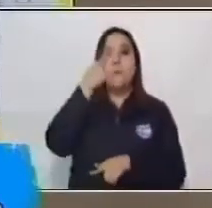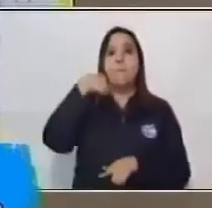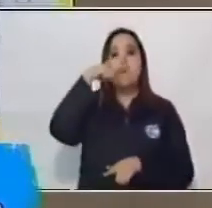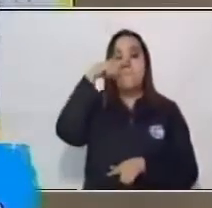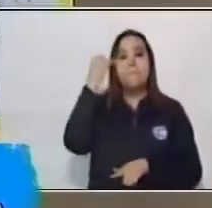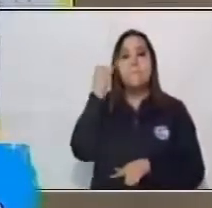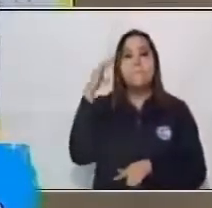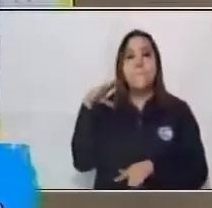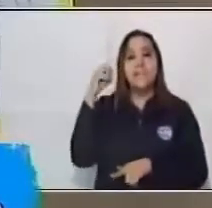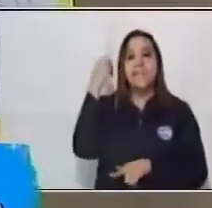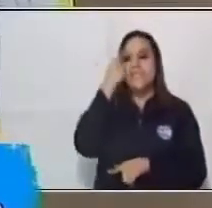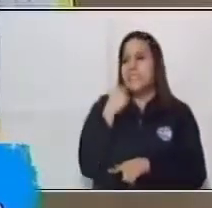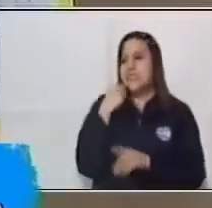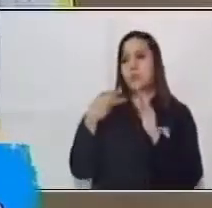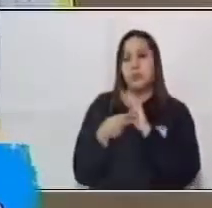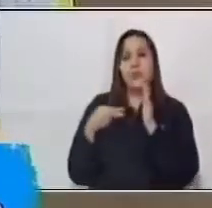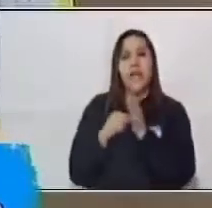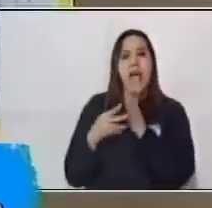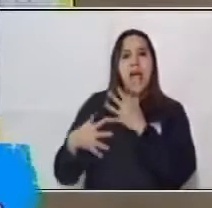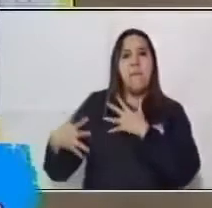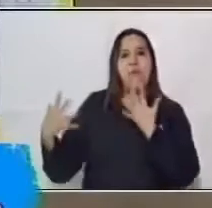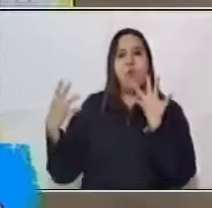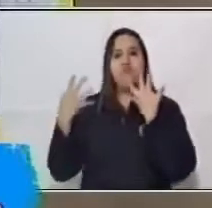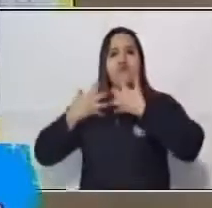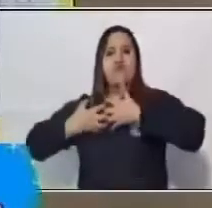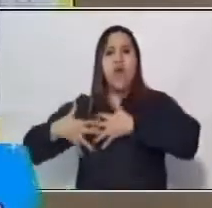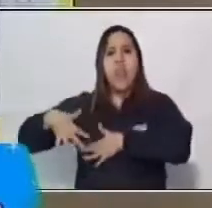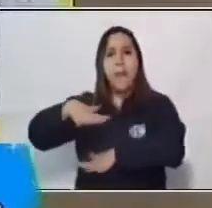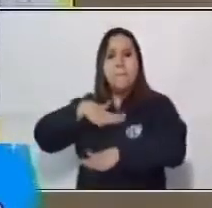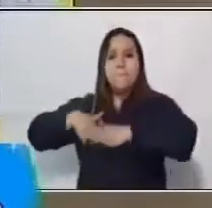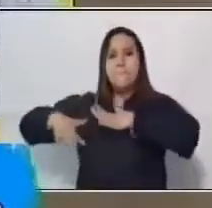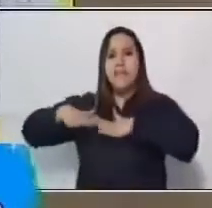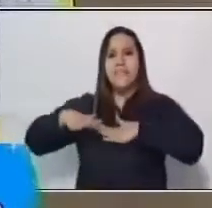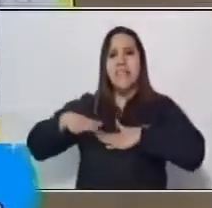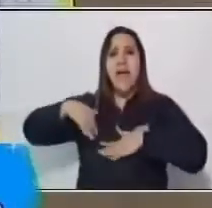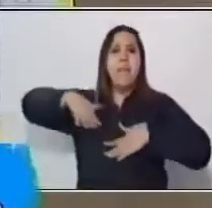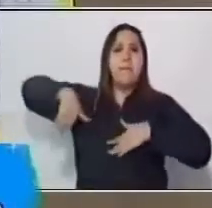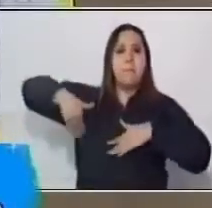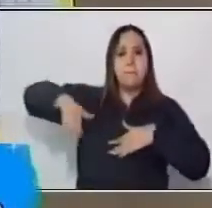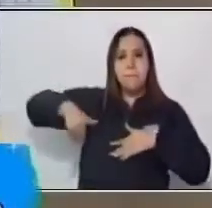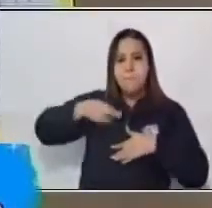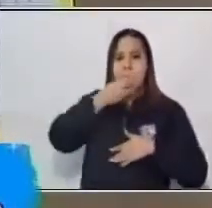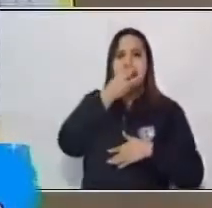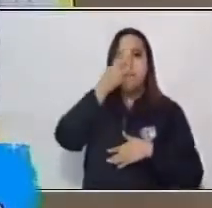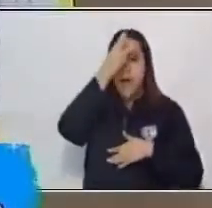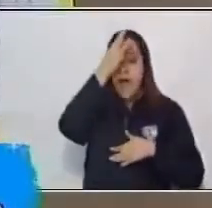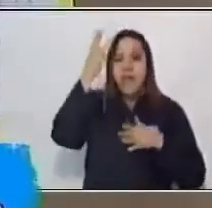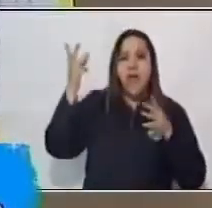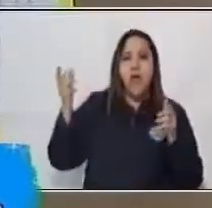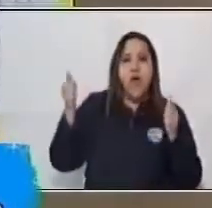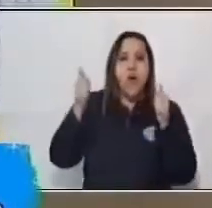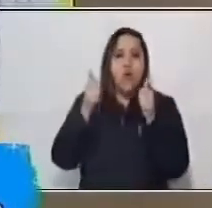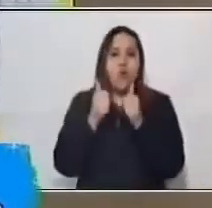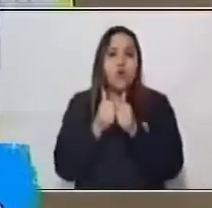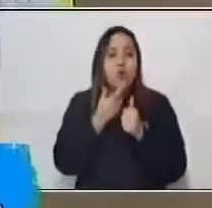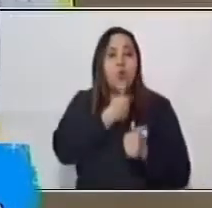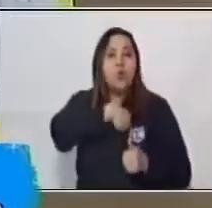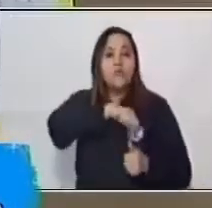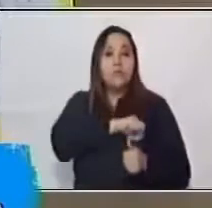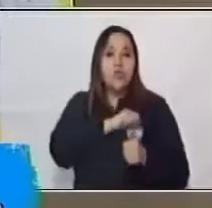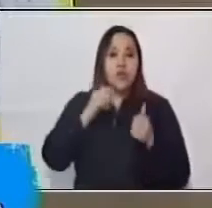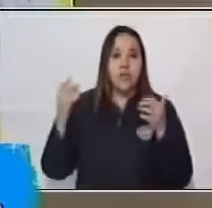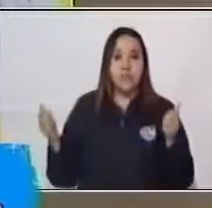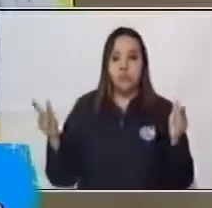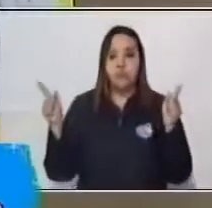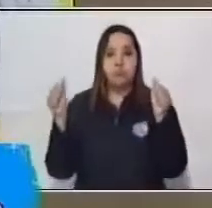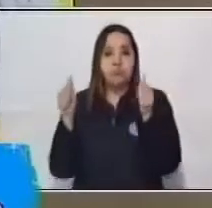esa colonización, ¿verdad? y los escritos ya fueron en un castellano pues o español como lo conocemos